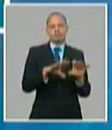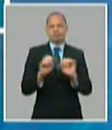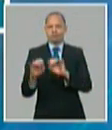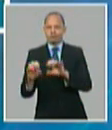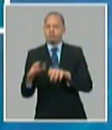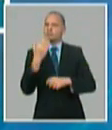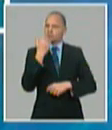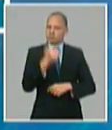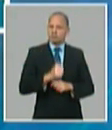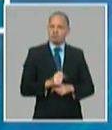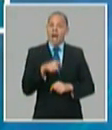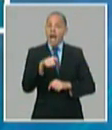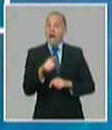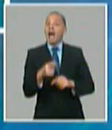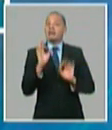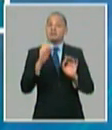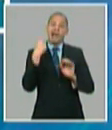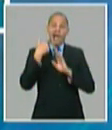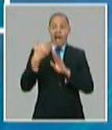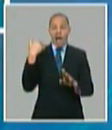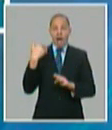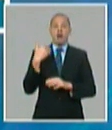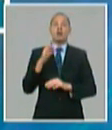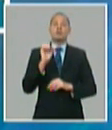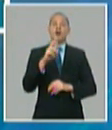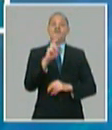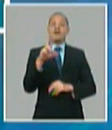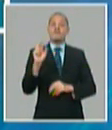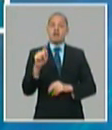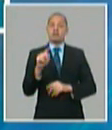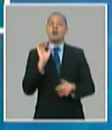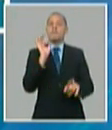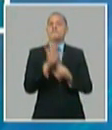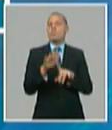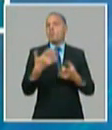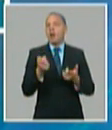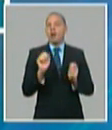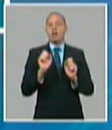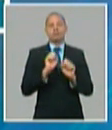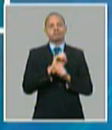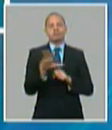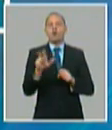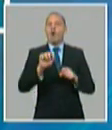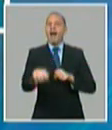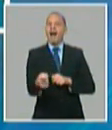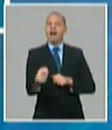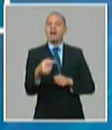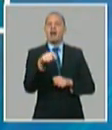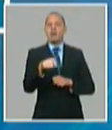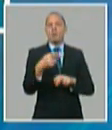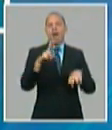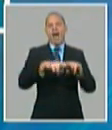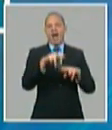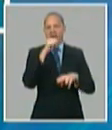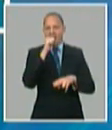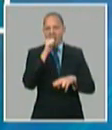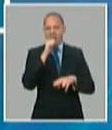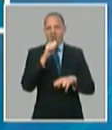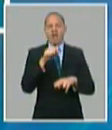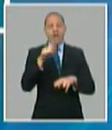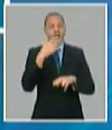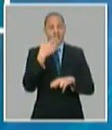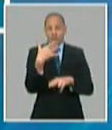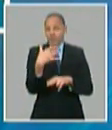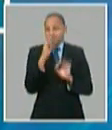lleva implícita la incorporación desde 2020 de dos canales HD y se da continuidad al programa para la migración a la televisión